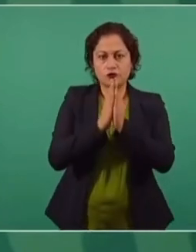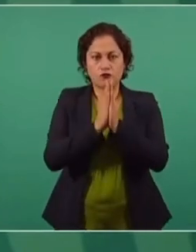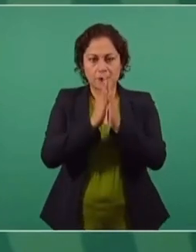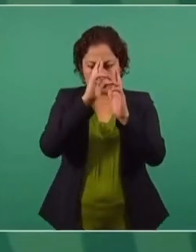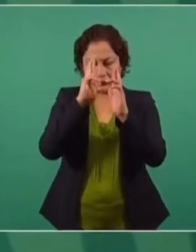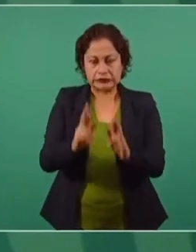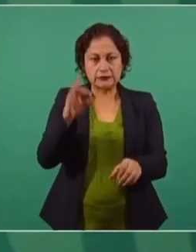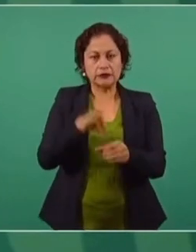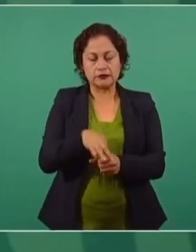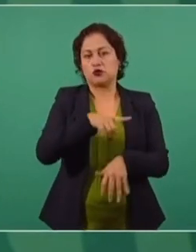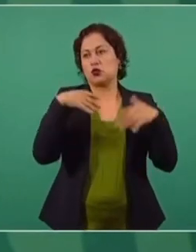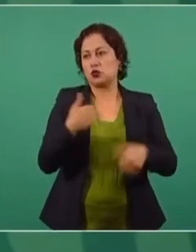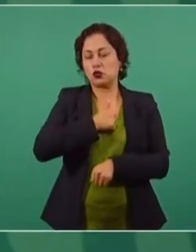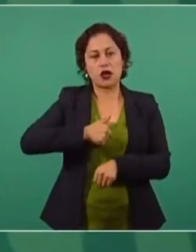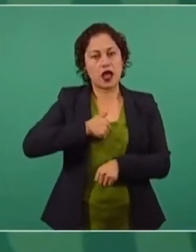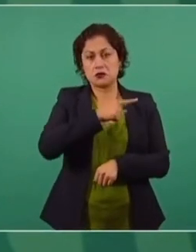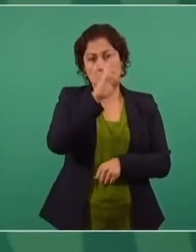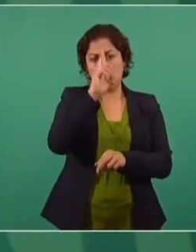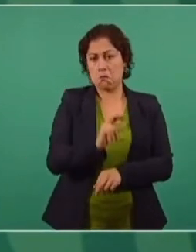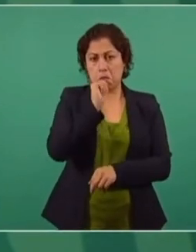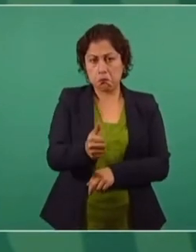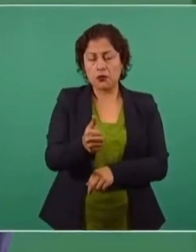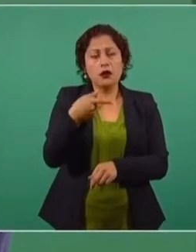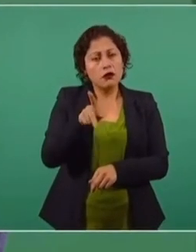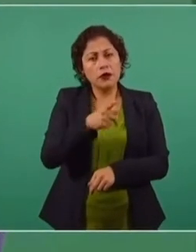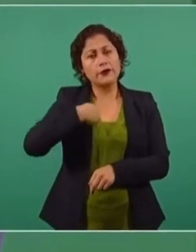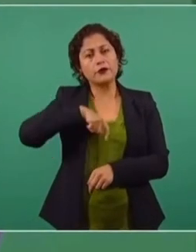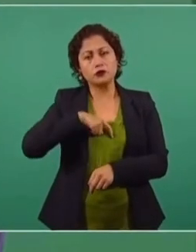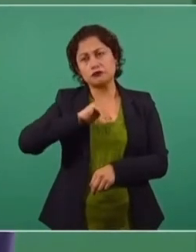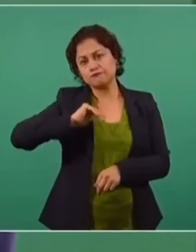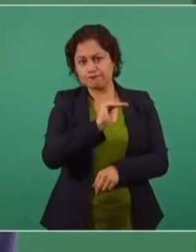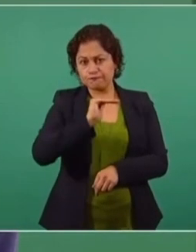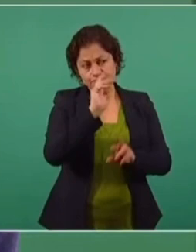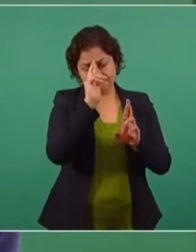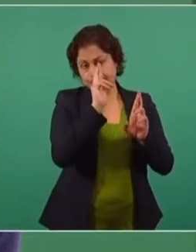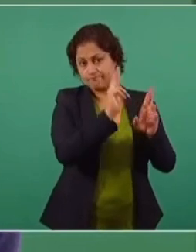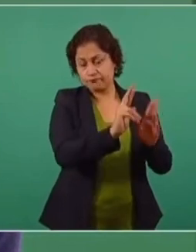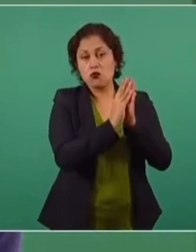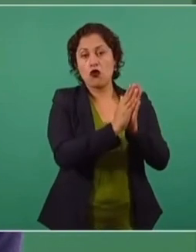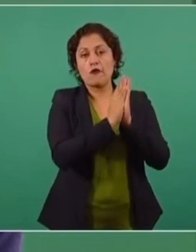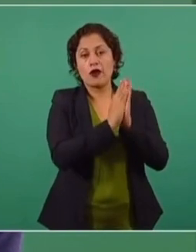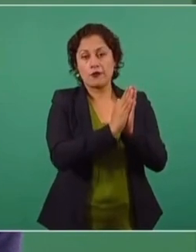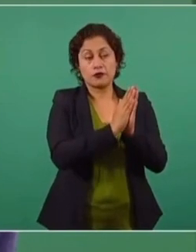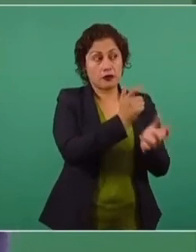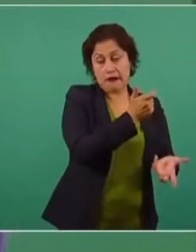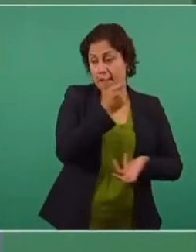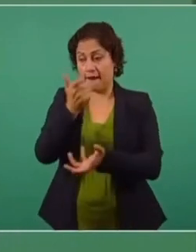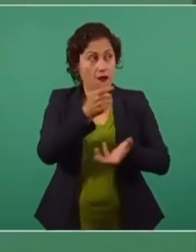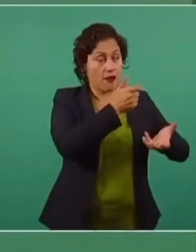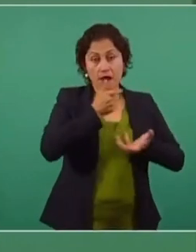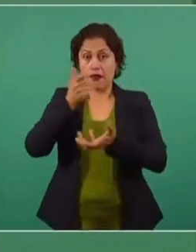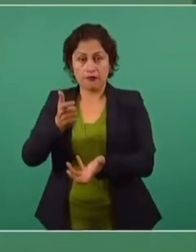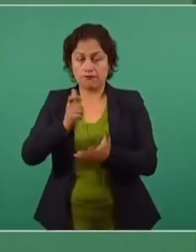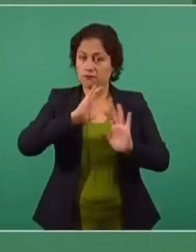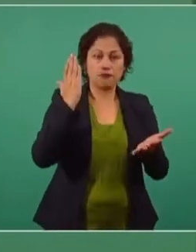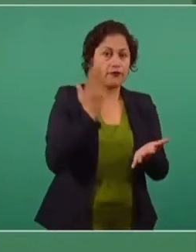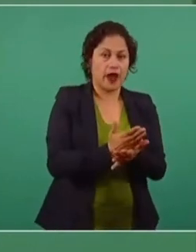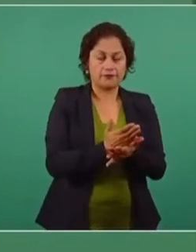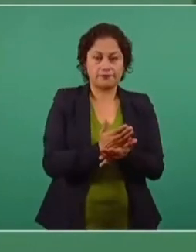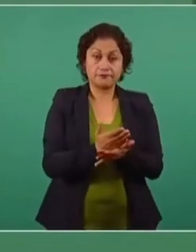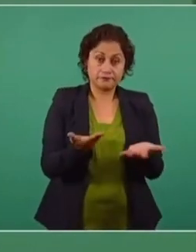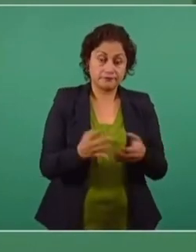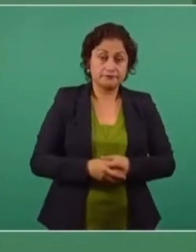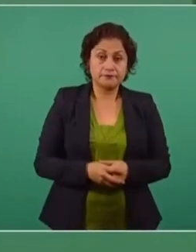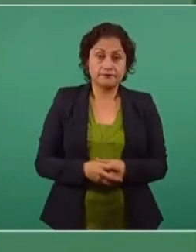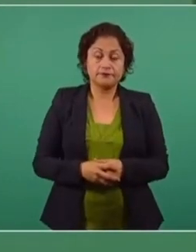Por eso vamos a seguir insistiendo, de manera respetuosa, de que ya no estén financiando a grupos políticos de México.